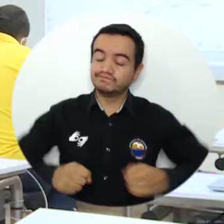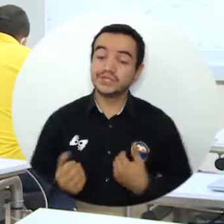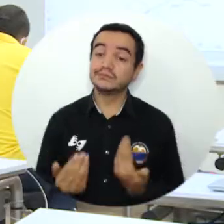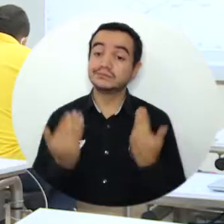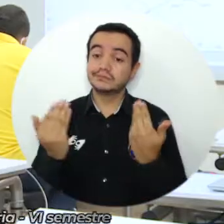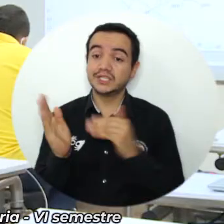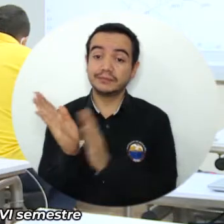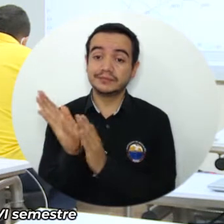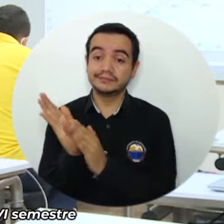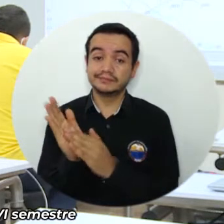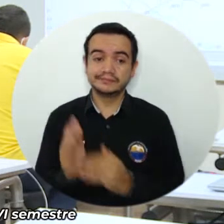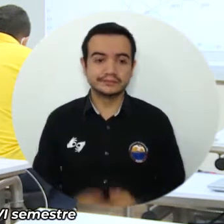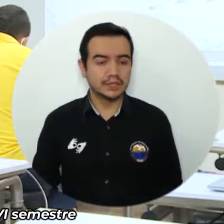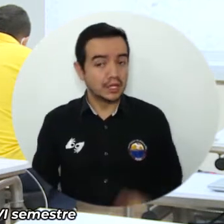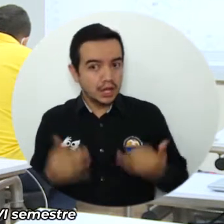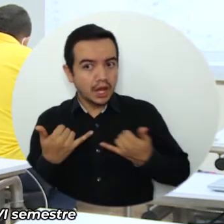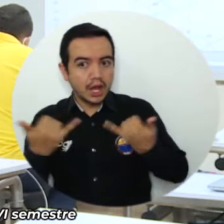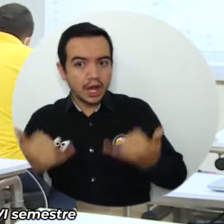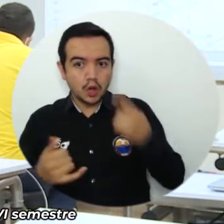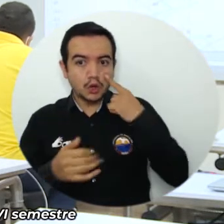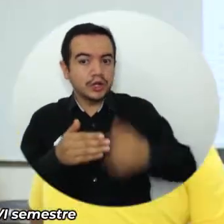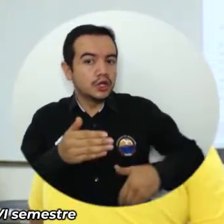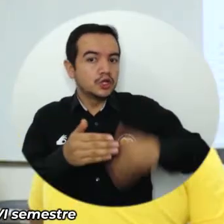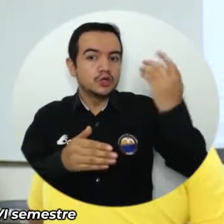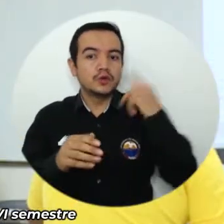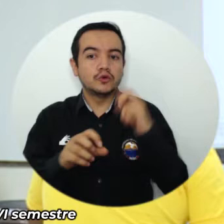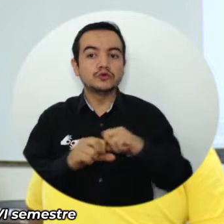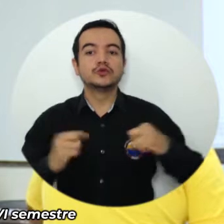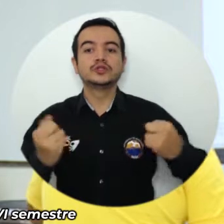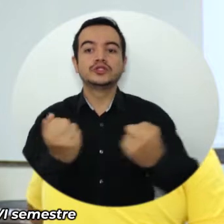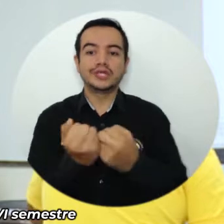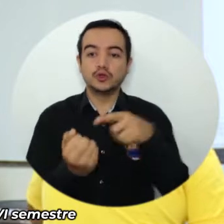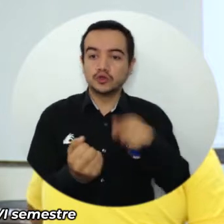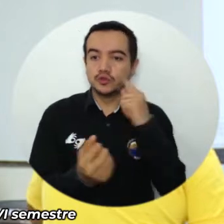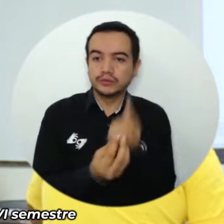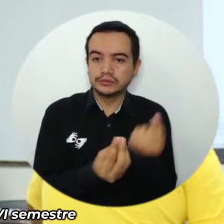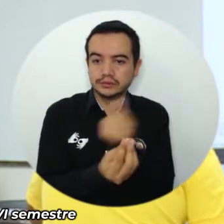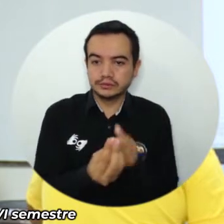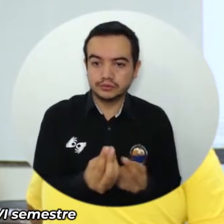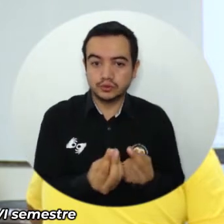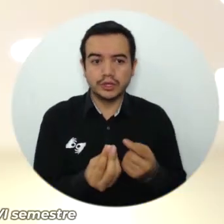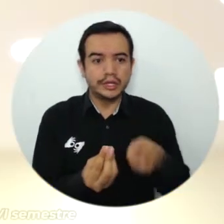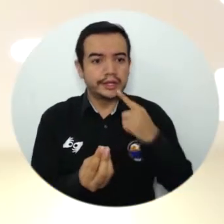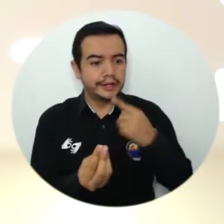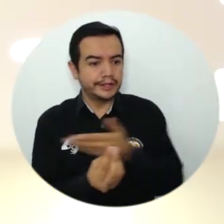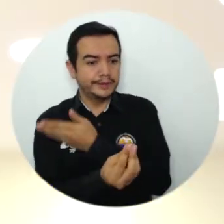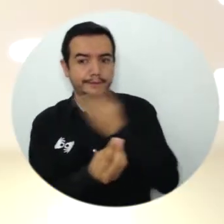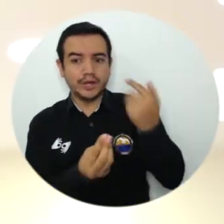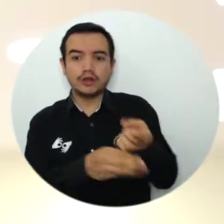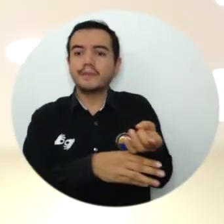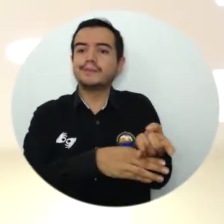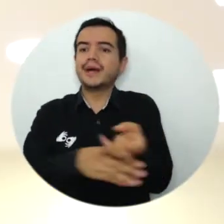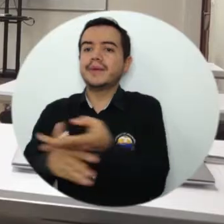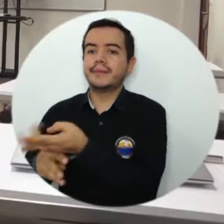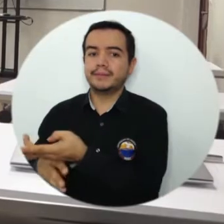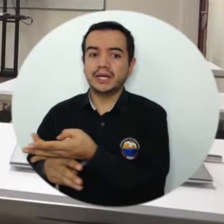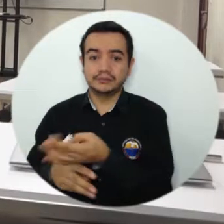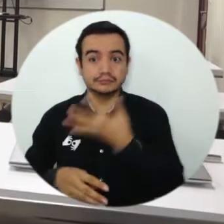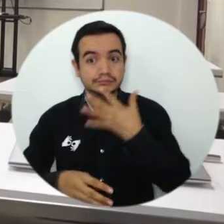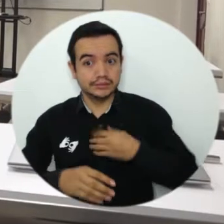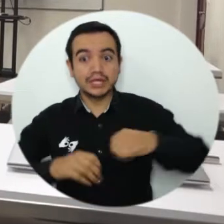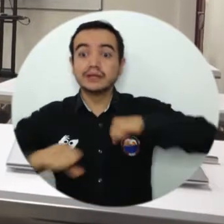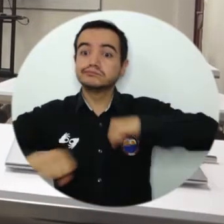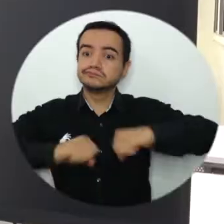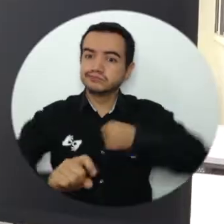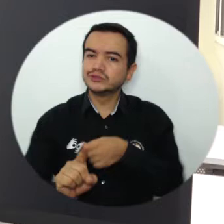momentos pues estamos trabajando con una nueva sala de dibujo, que está mucho mejor equipada que las anteriores, esa gestión me pareció